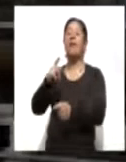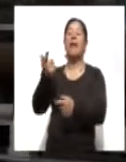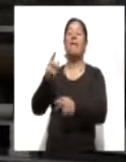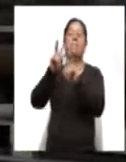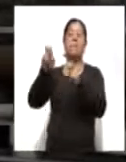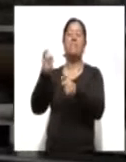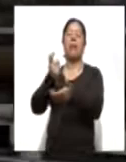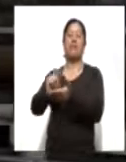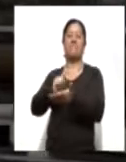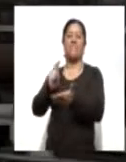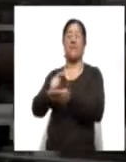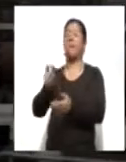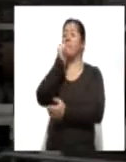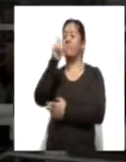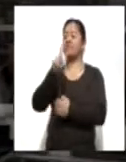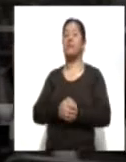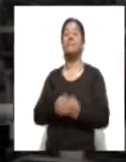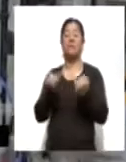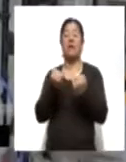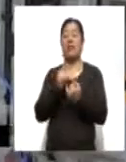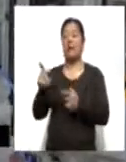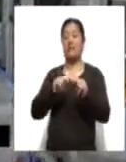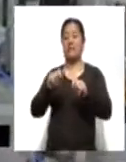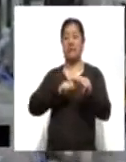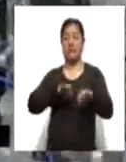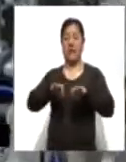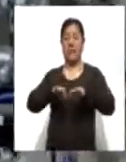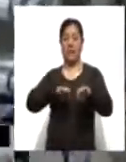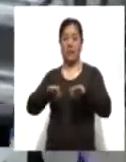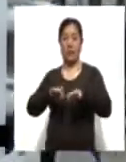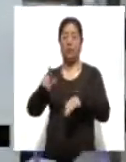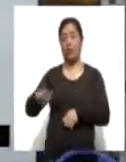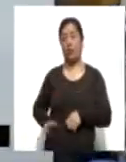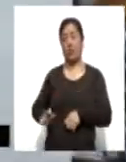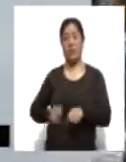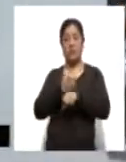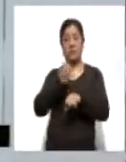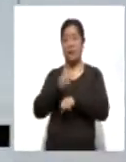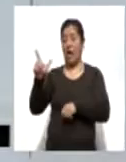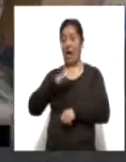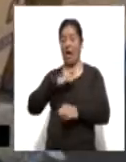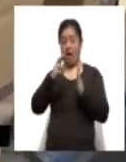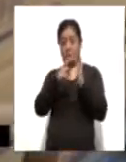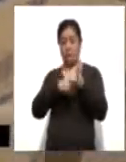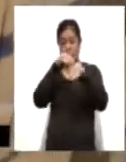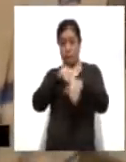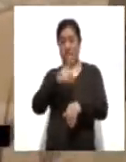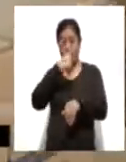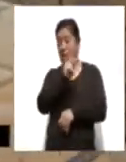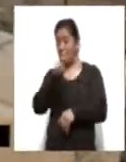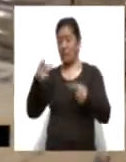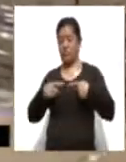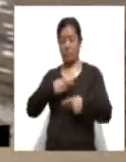Además, destacó el trabajo del gobierno estatal por implementar y definir protocolos de prevención sanitaria para garantizar la salud de los